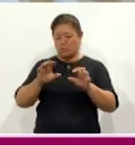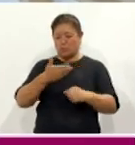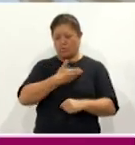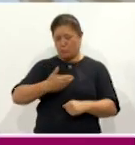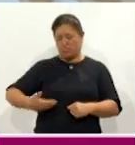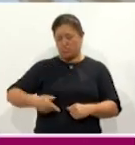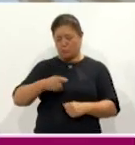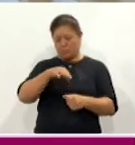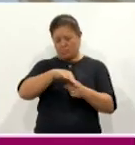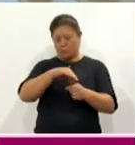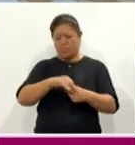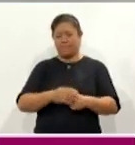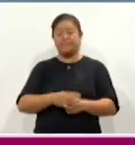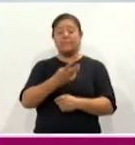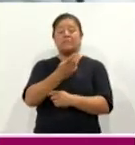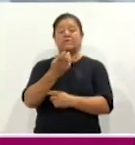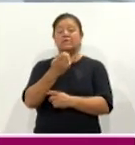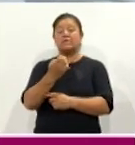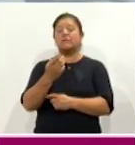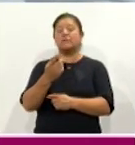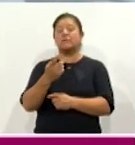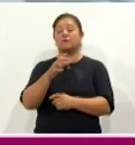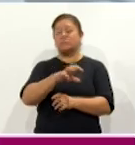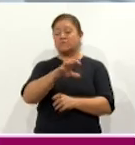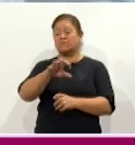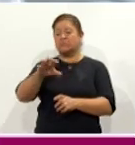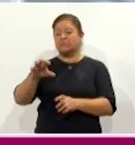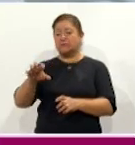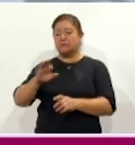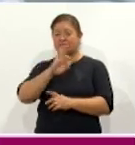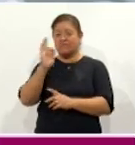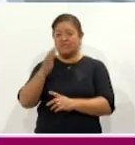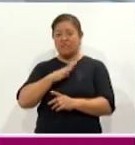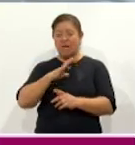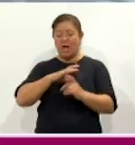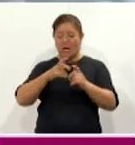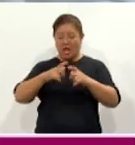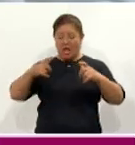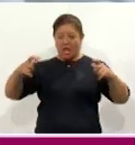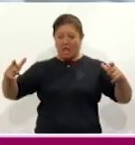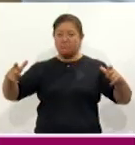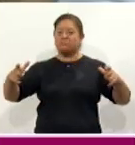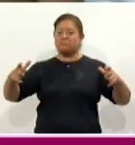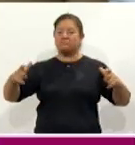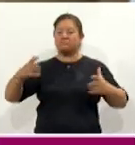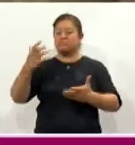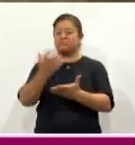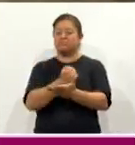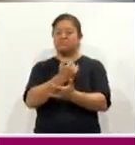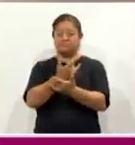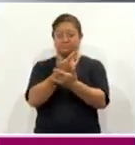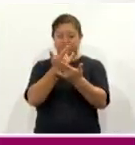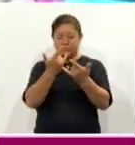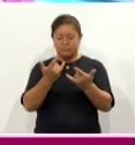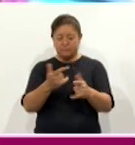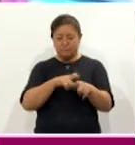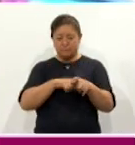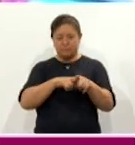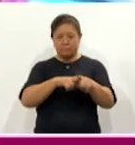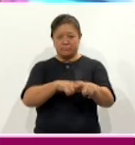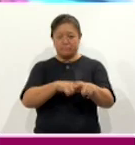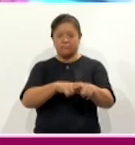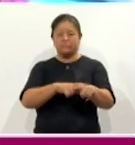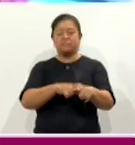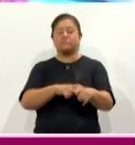en los 300 distritos electorales federales se confirmó la amplia victoria de la candidata de Sigamos Haciendo Historia, Claudia